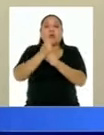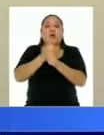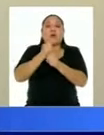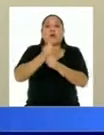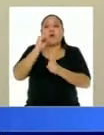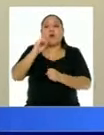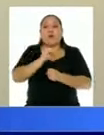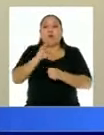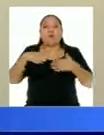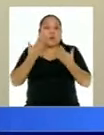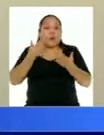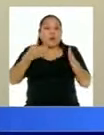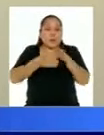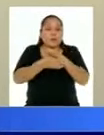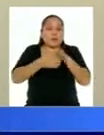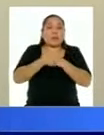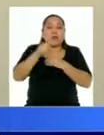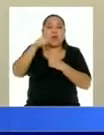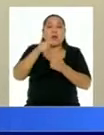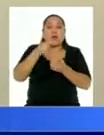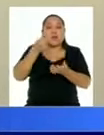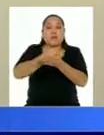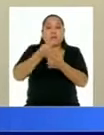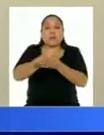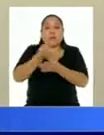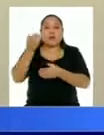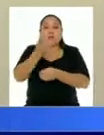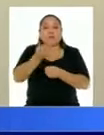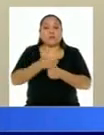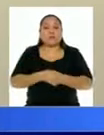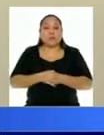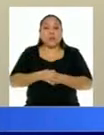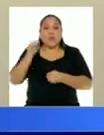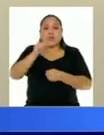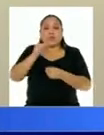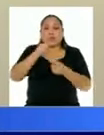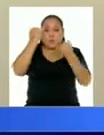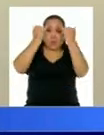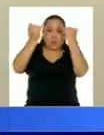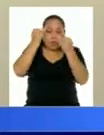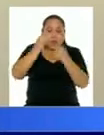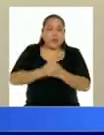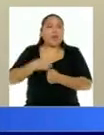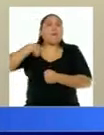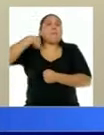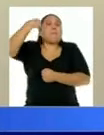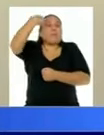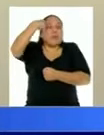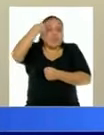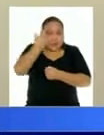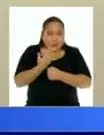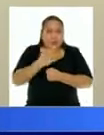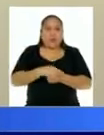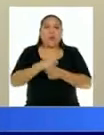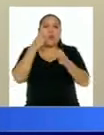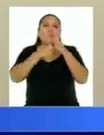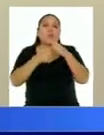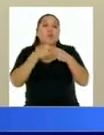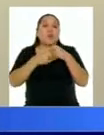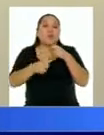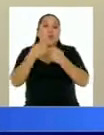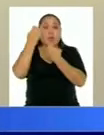acceder a realizar esos aportes. Entonces, es una propuesta que considera la crisis